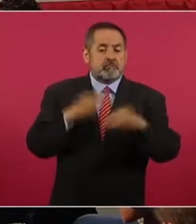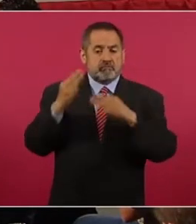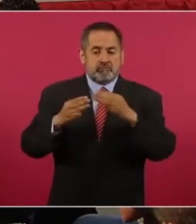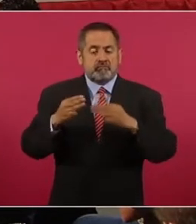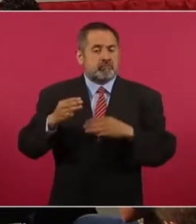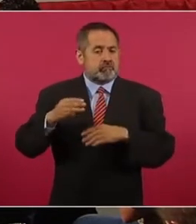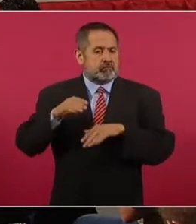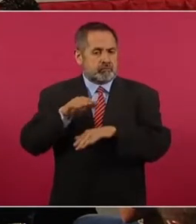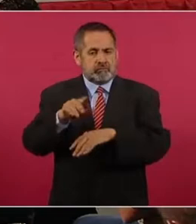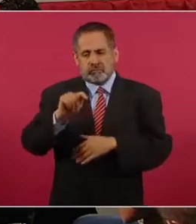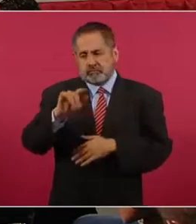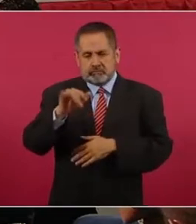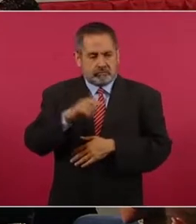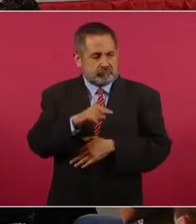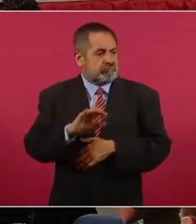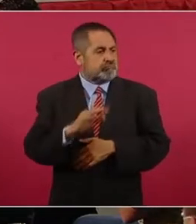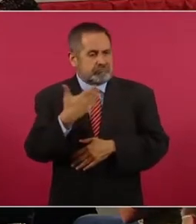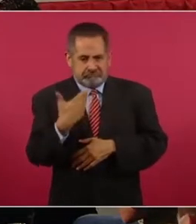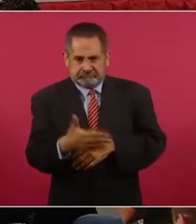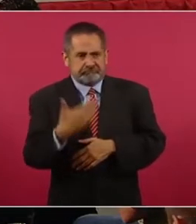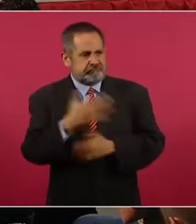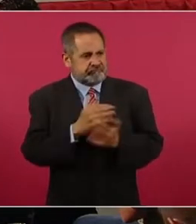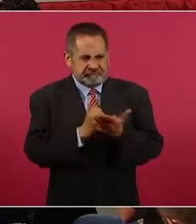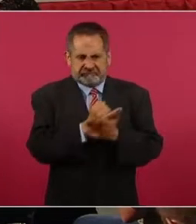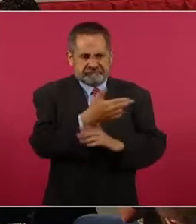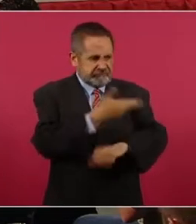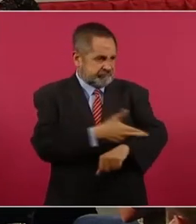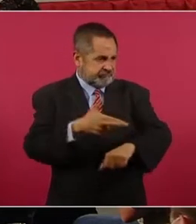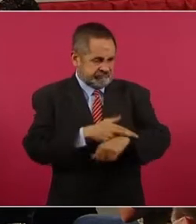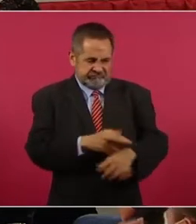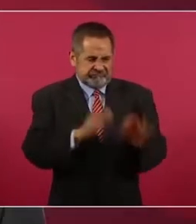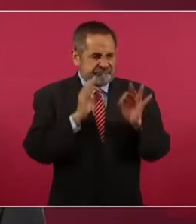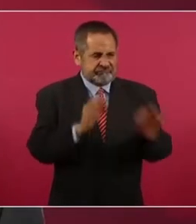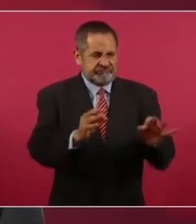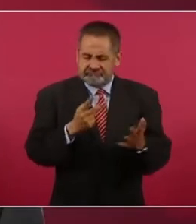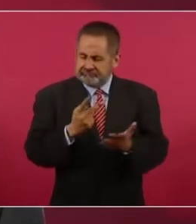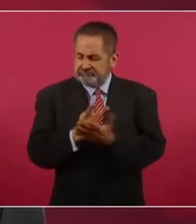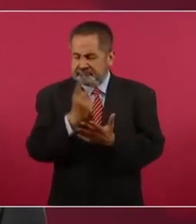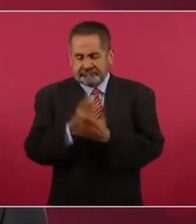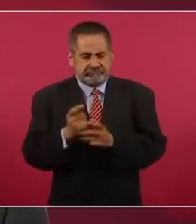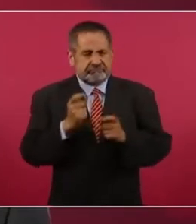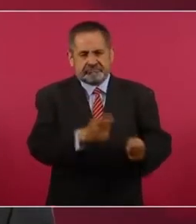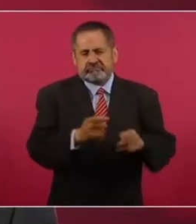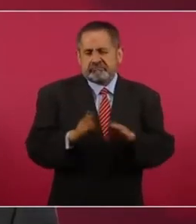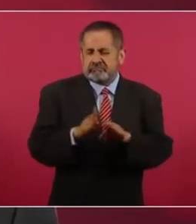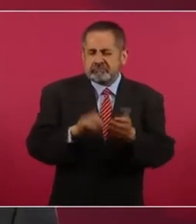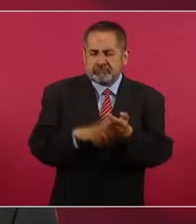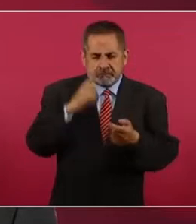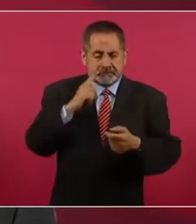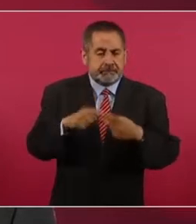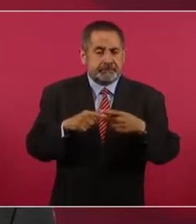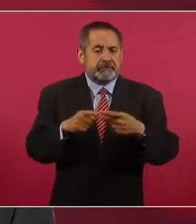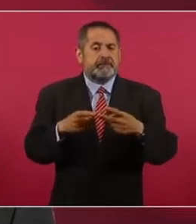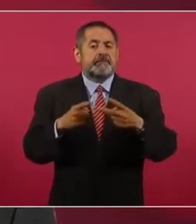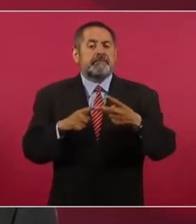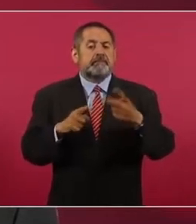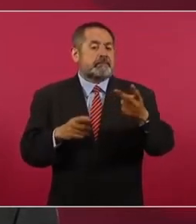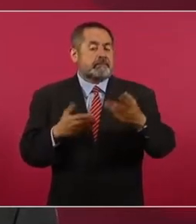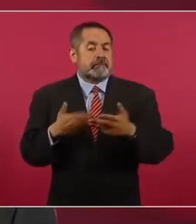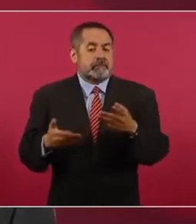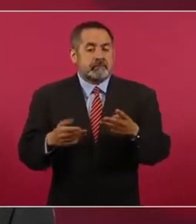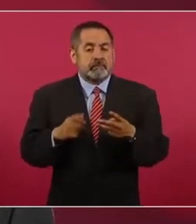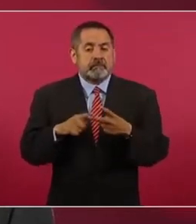reconoce acciones decididas para controlar el tabaco en el mundo. Y en esta ocasión,